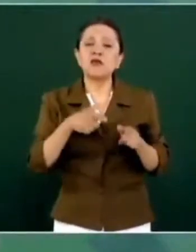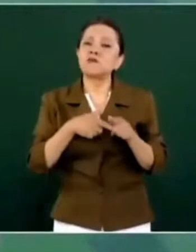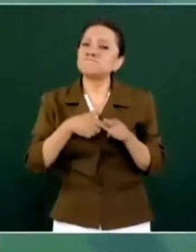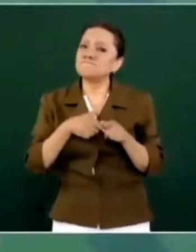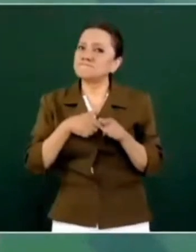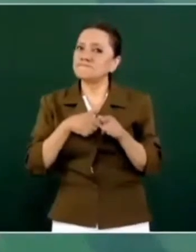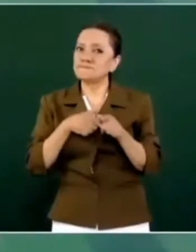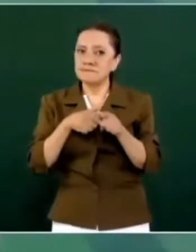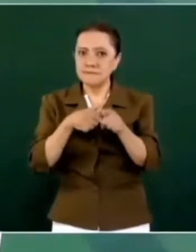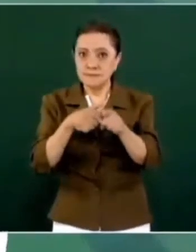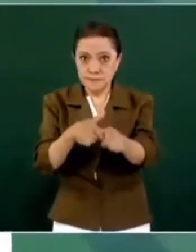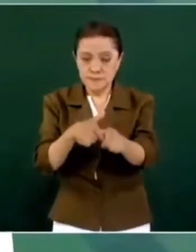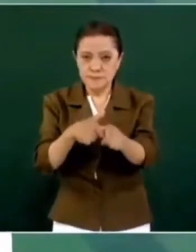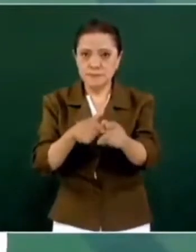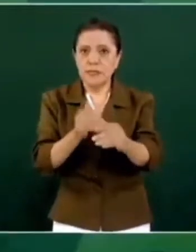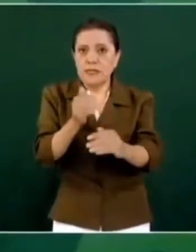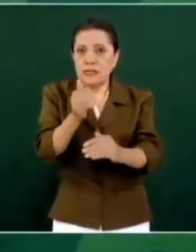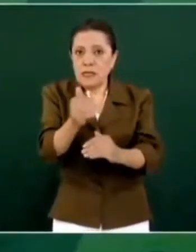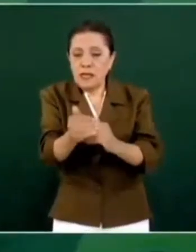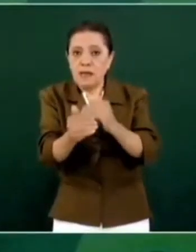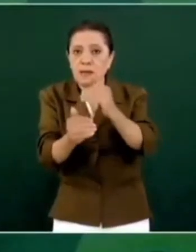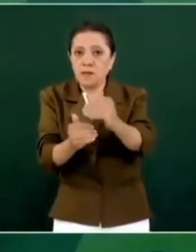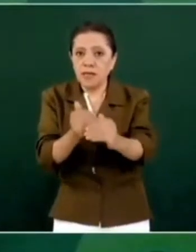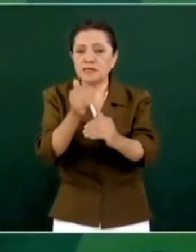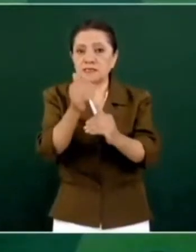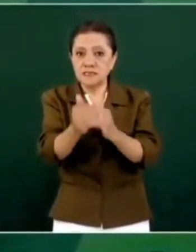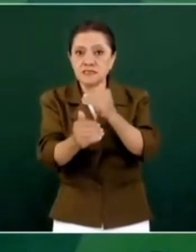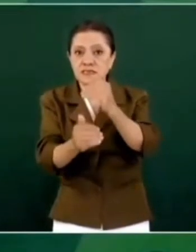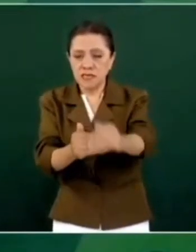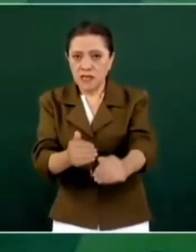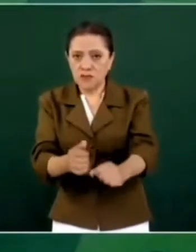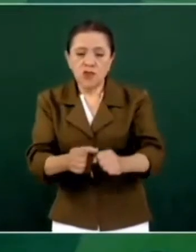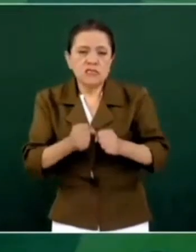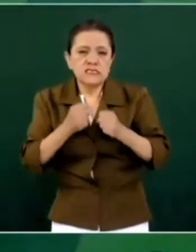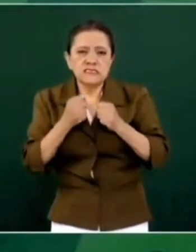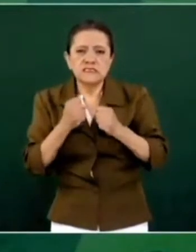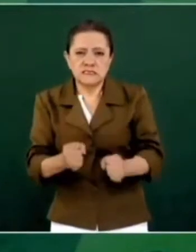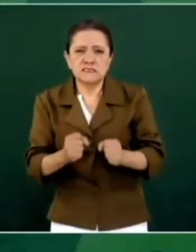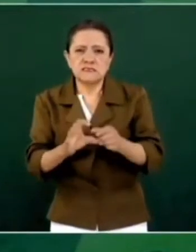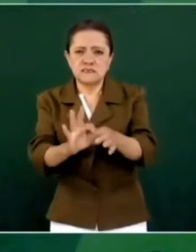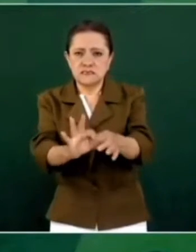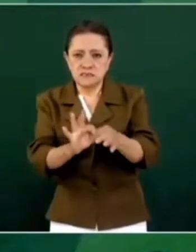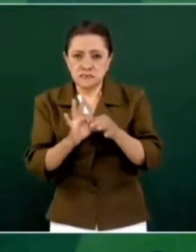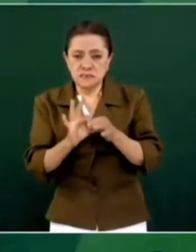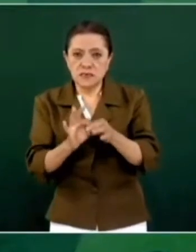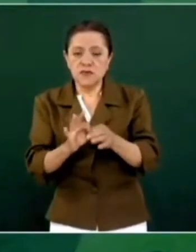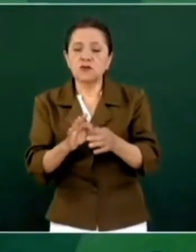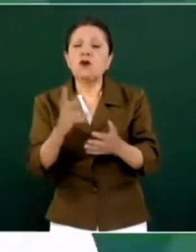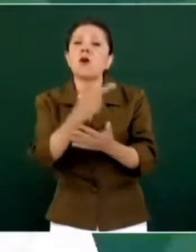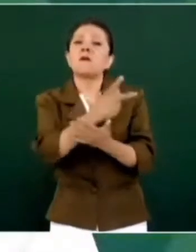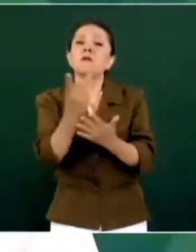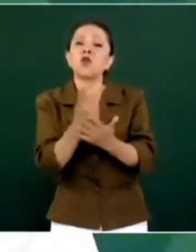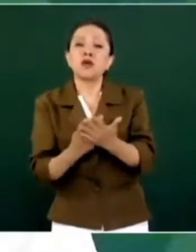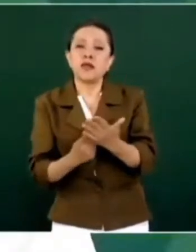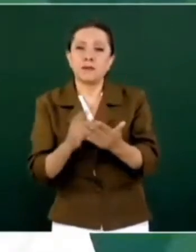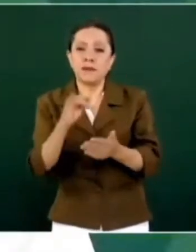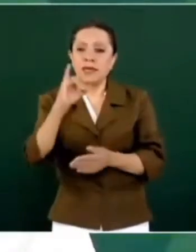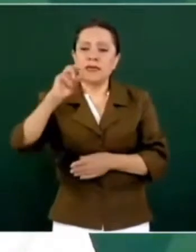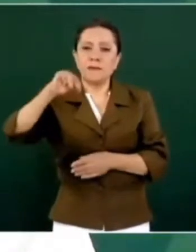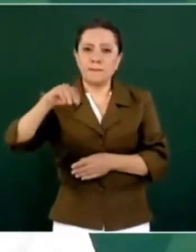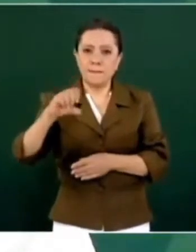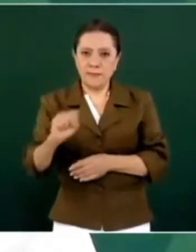avanzando y se consolide el programa INPS Bienestar.